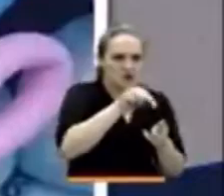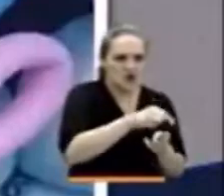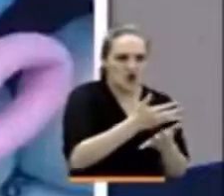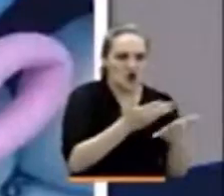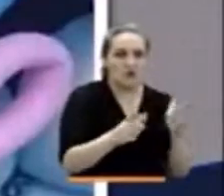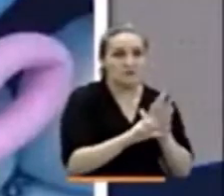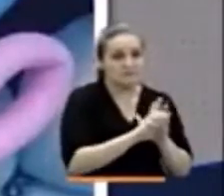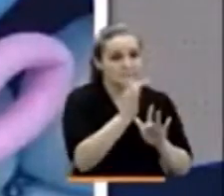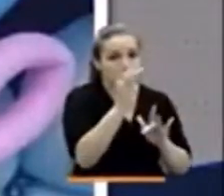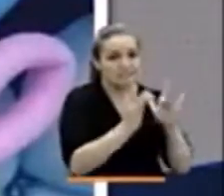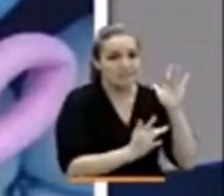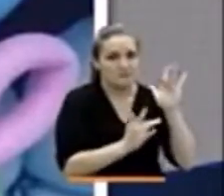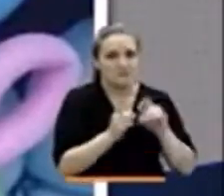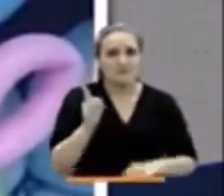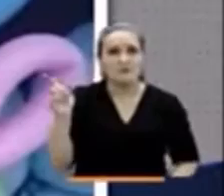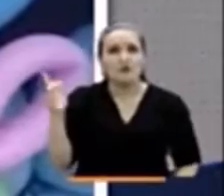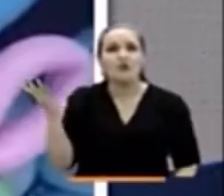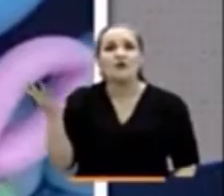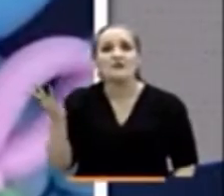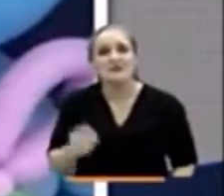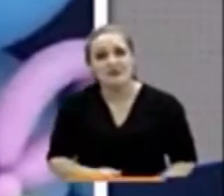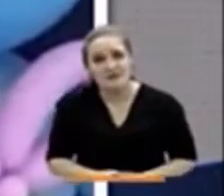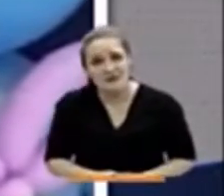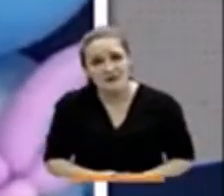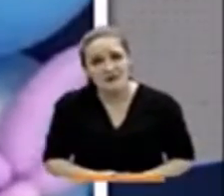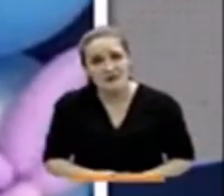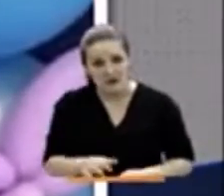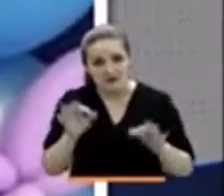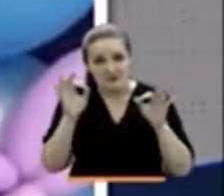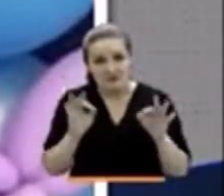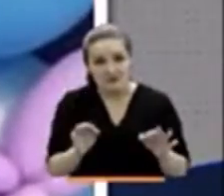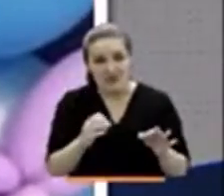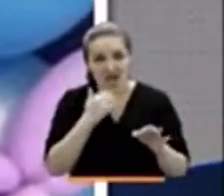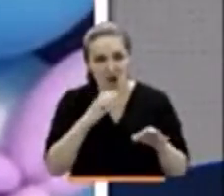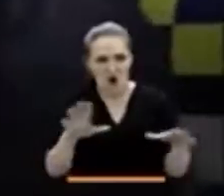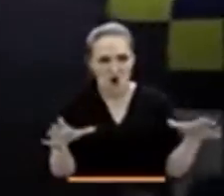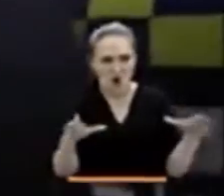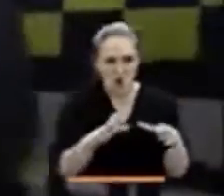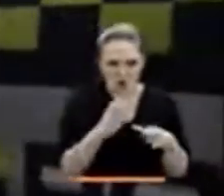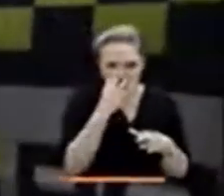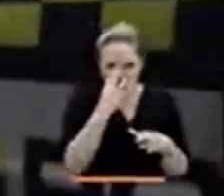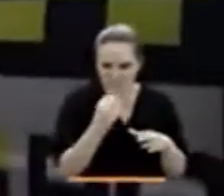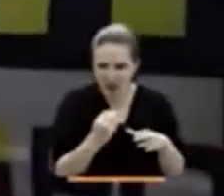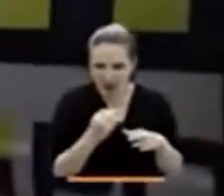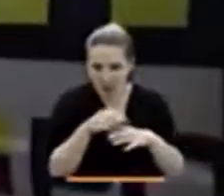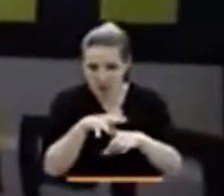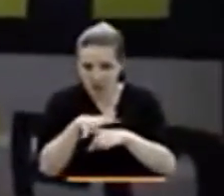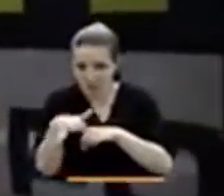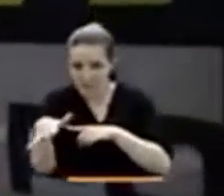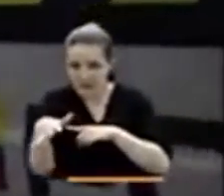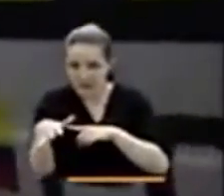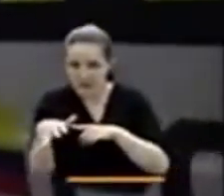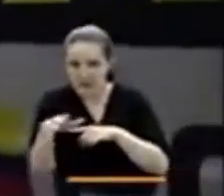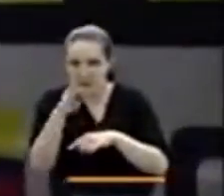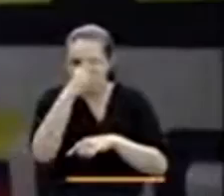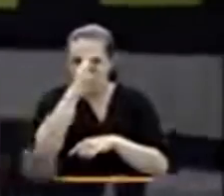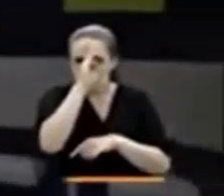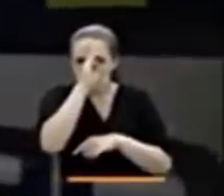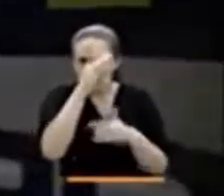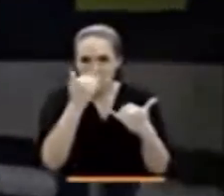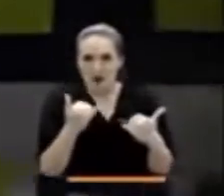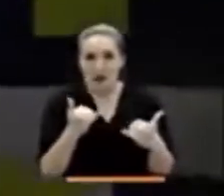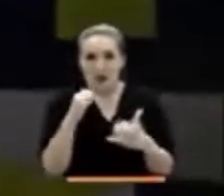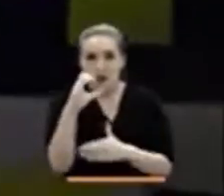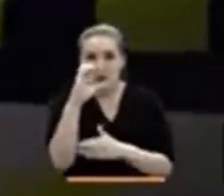personas. ¿Dónde está Maximiliano? ¿Fue víctima de una organización criminal? Las preguntas que hoy se hace del país. En